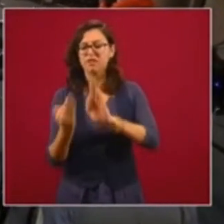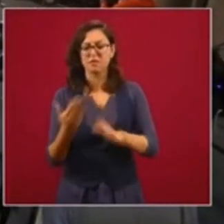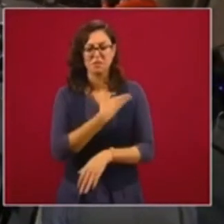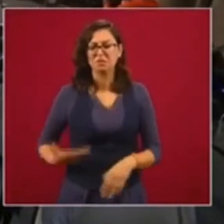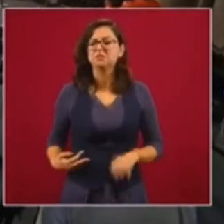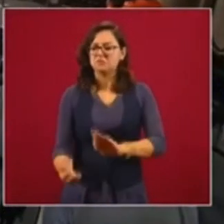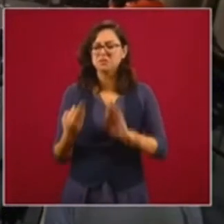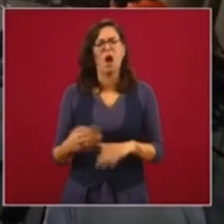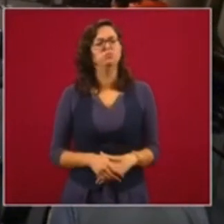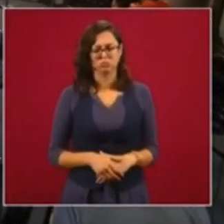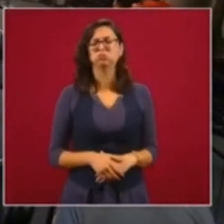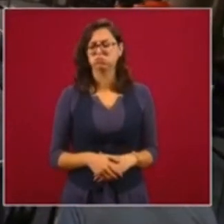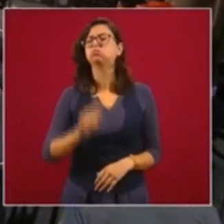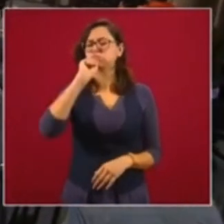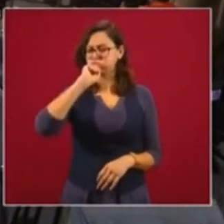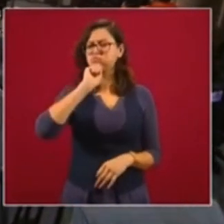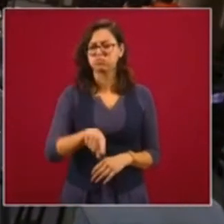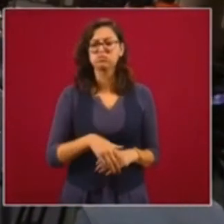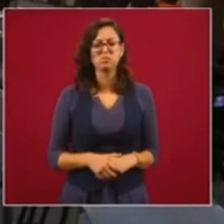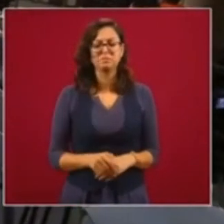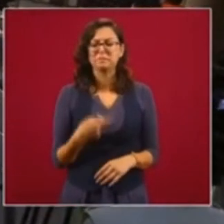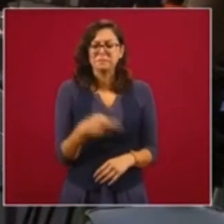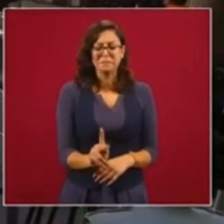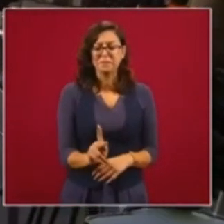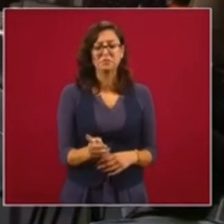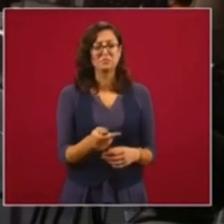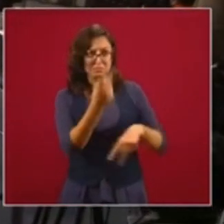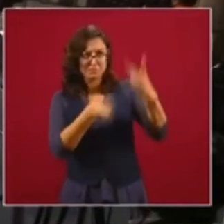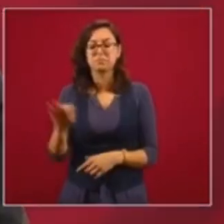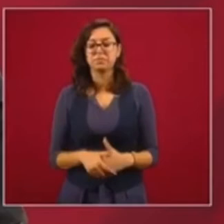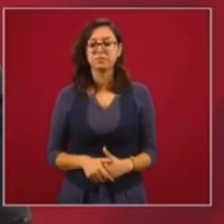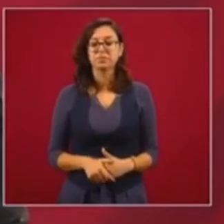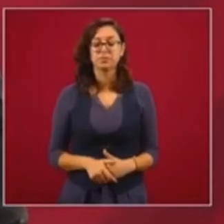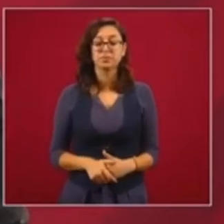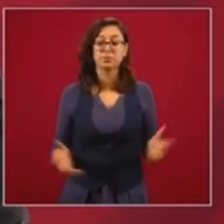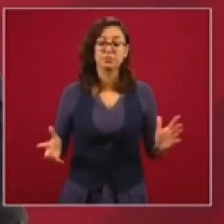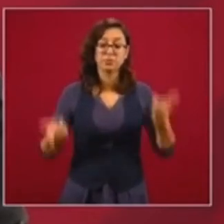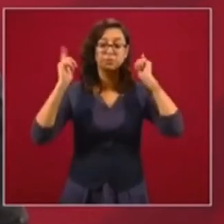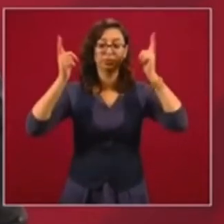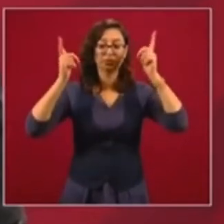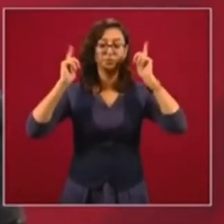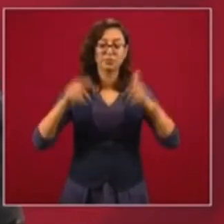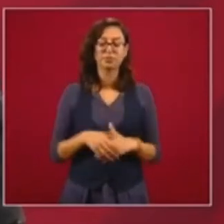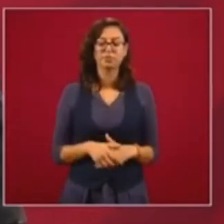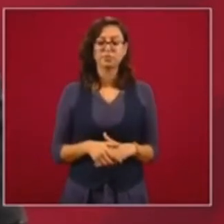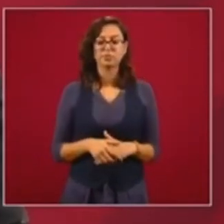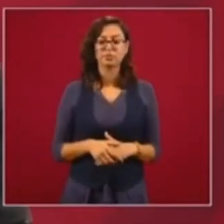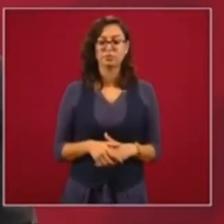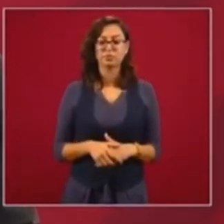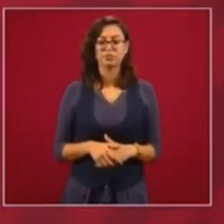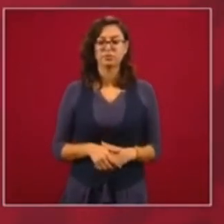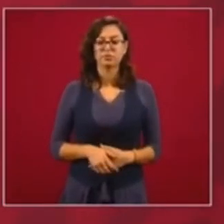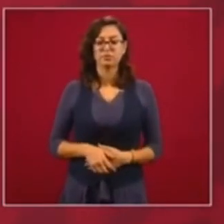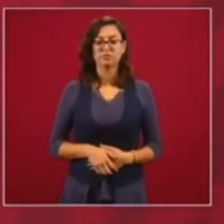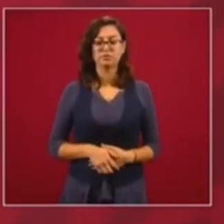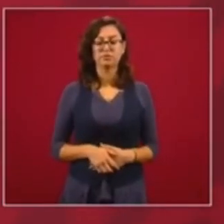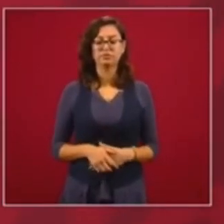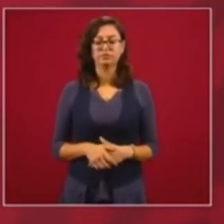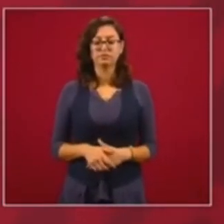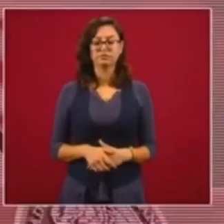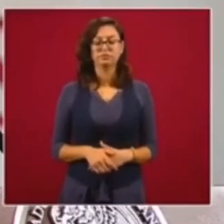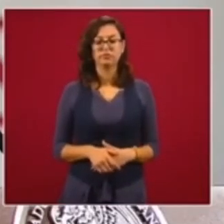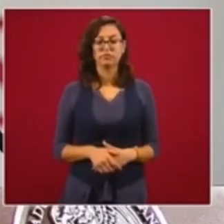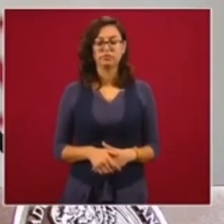También, pero no hay necesidad de que vengan y ojalá y se lleven a un acuerdo y que no se dejen